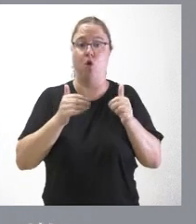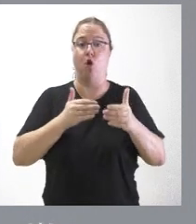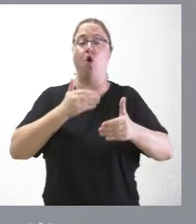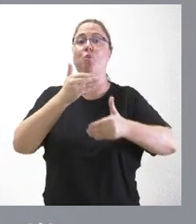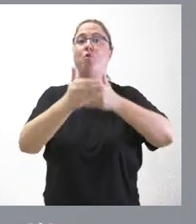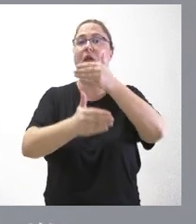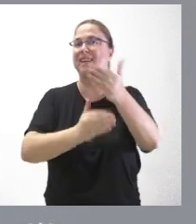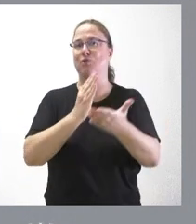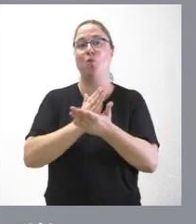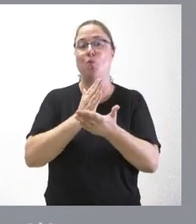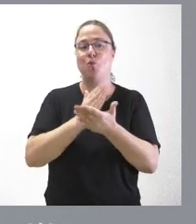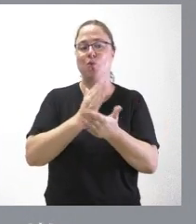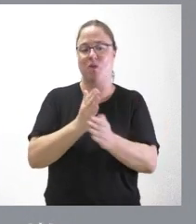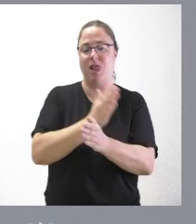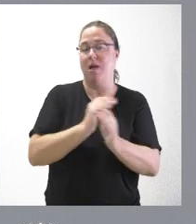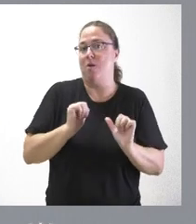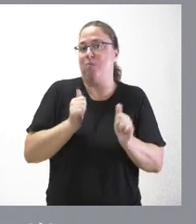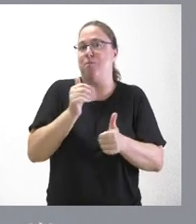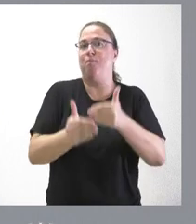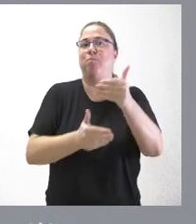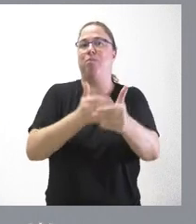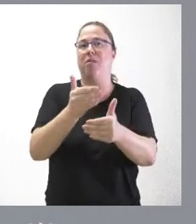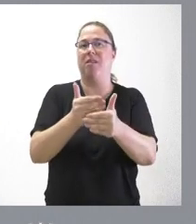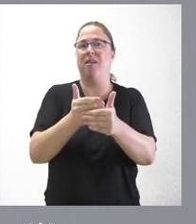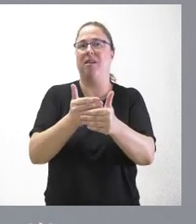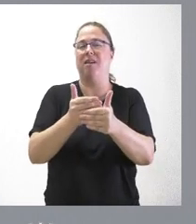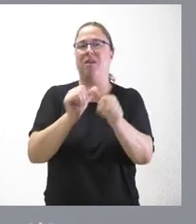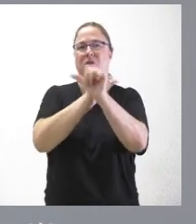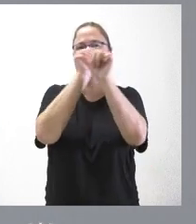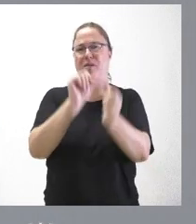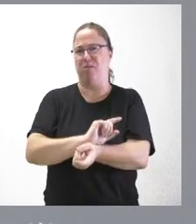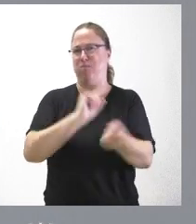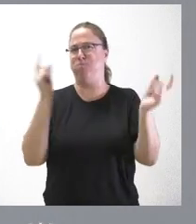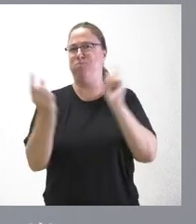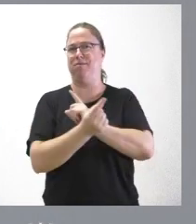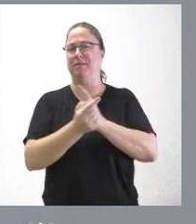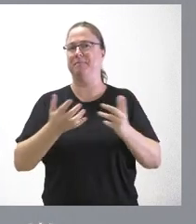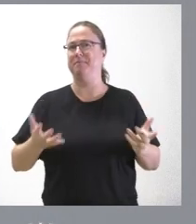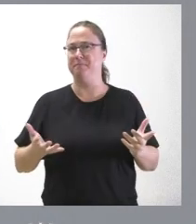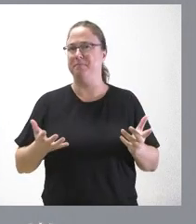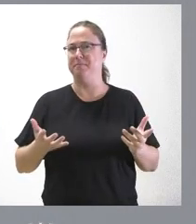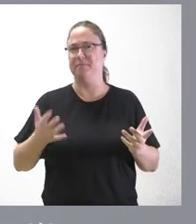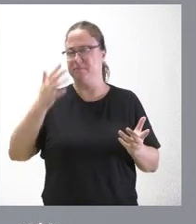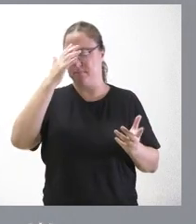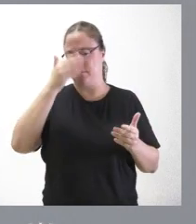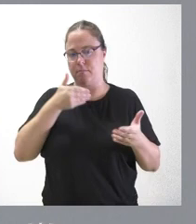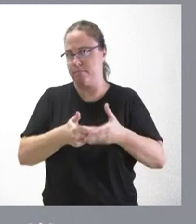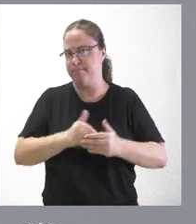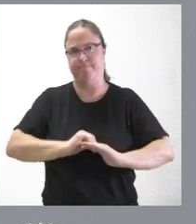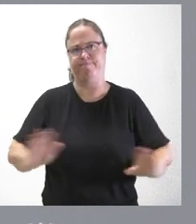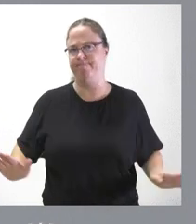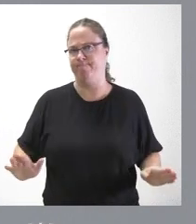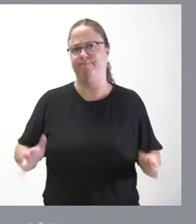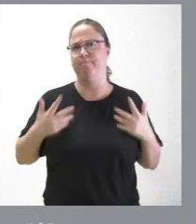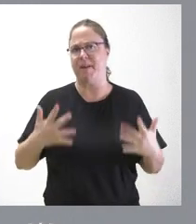del curso, pues establecer un cambio en el modelo de selectividad puede ser absolutamente precipitado, porque lógicamente,